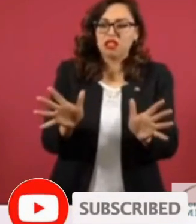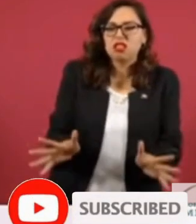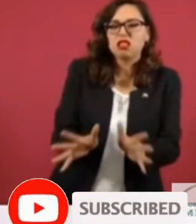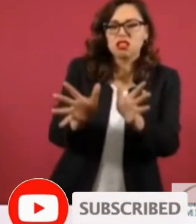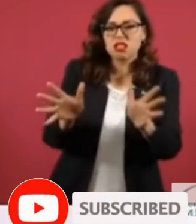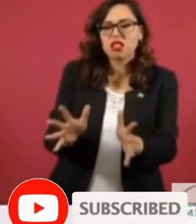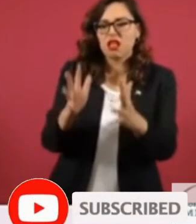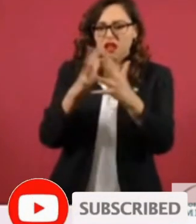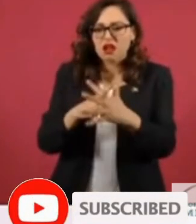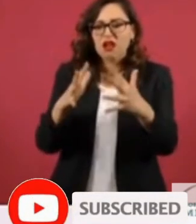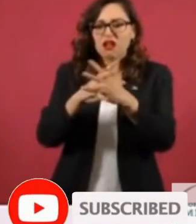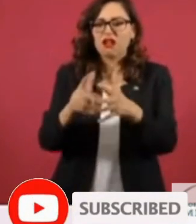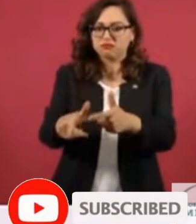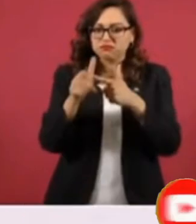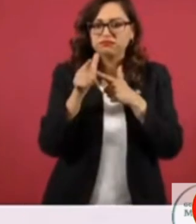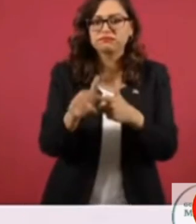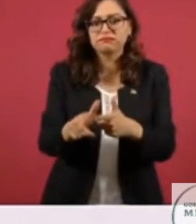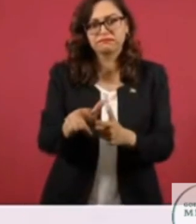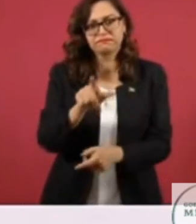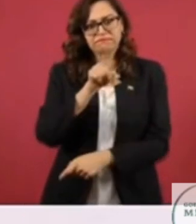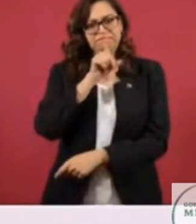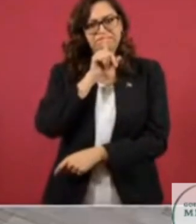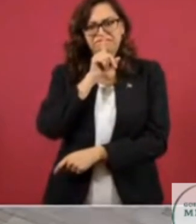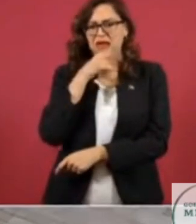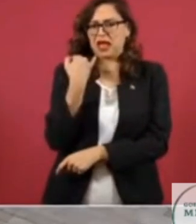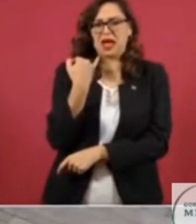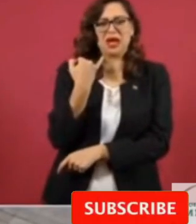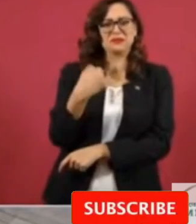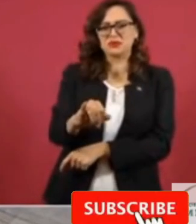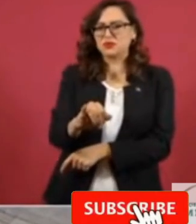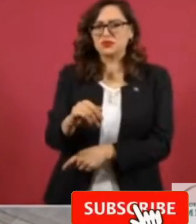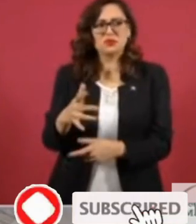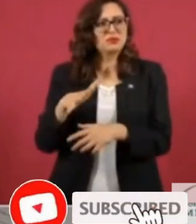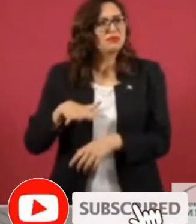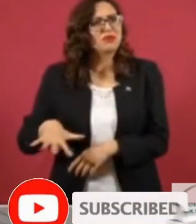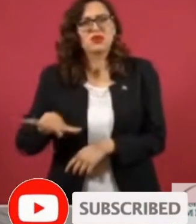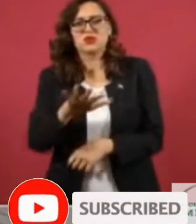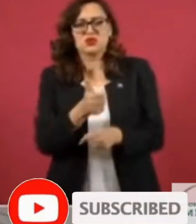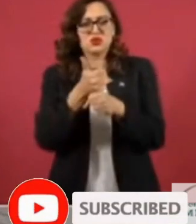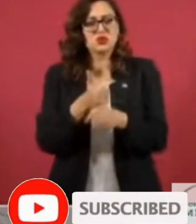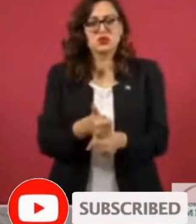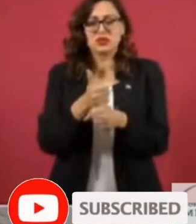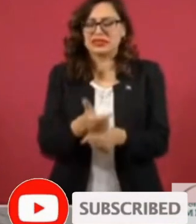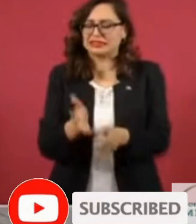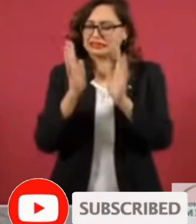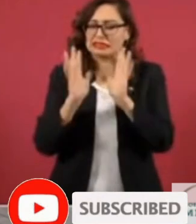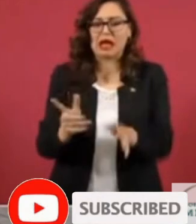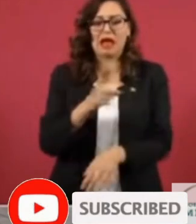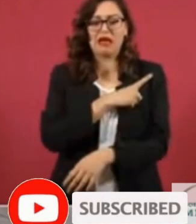esta dolorosa y absurda guerra se constituya de inmediato